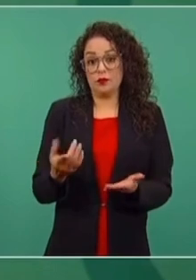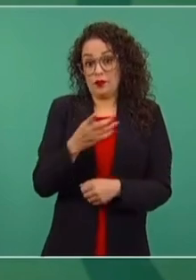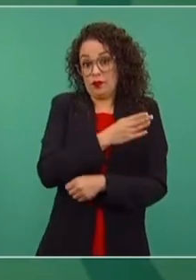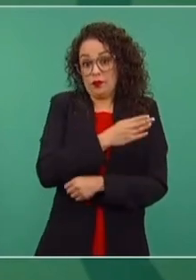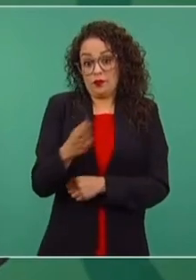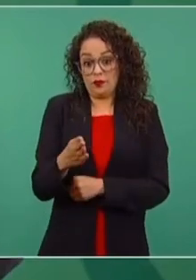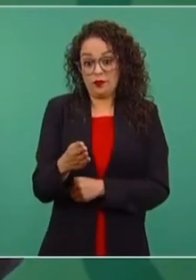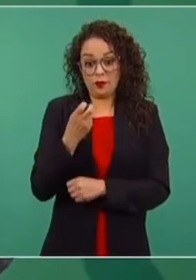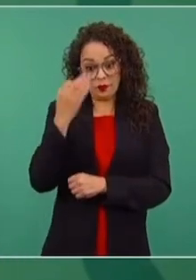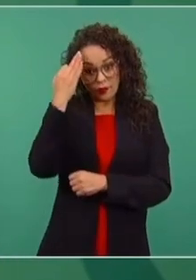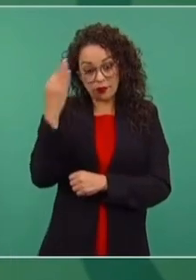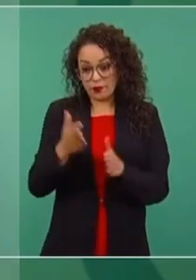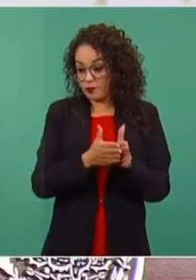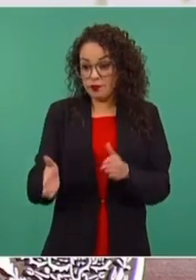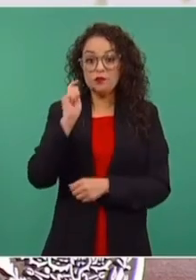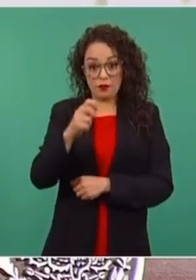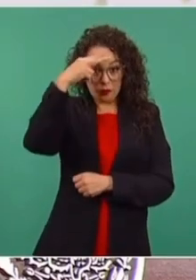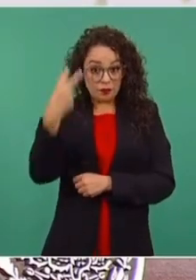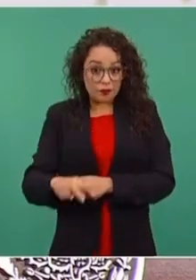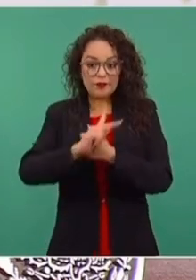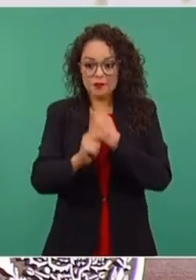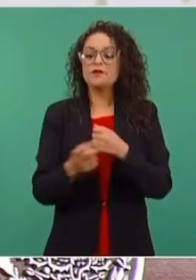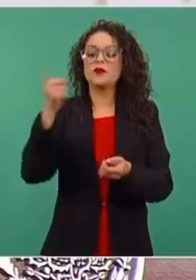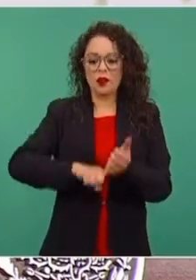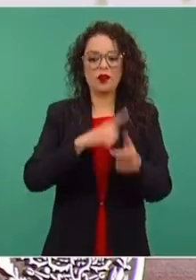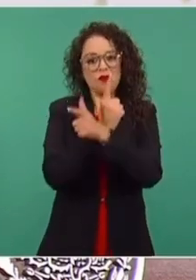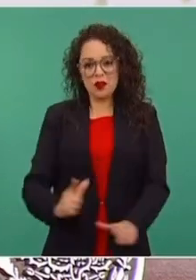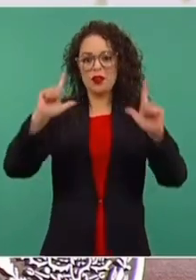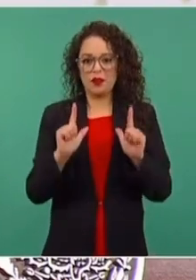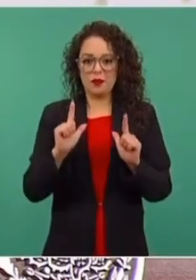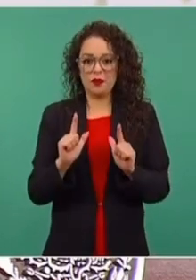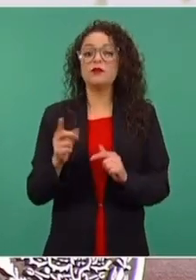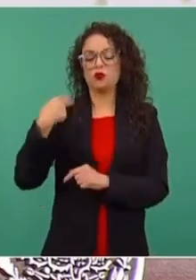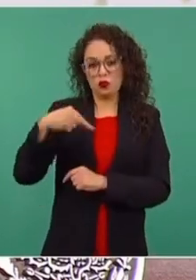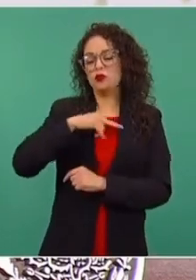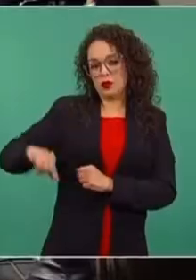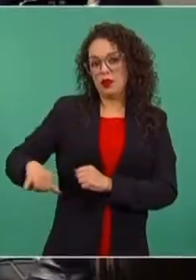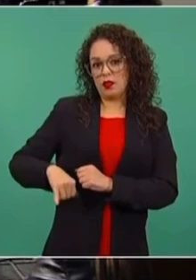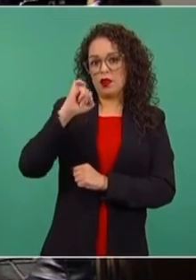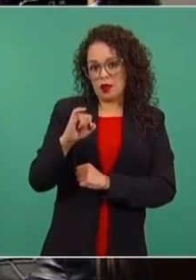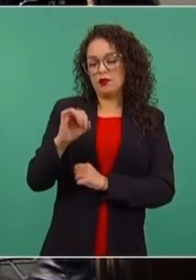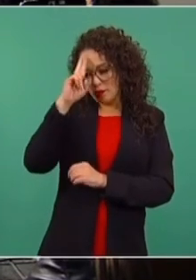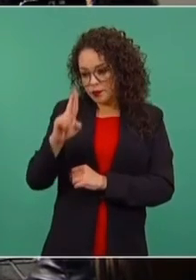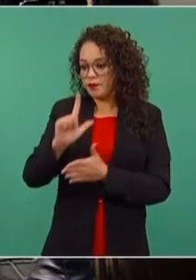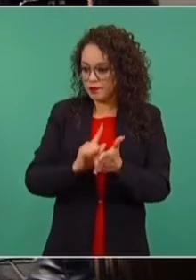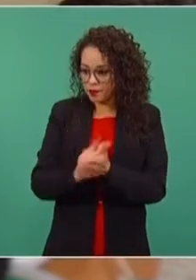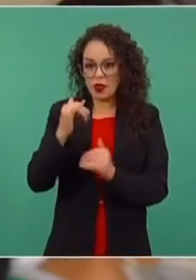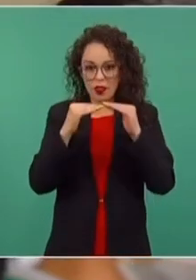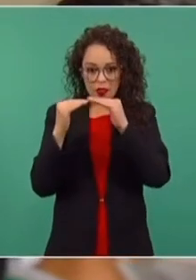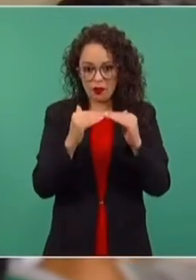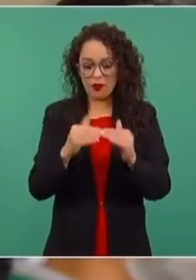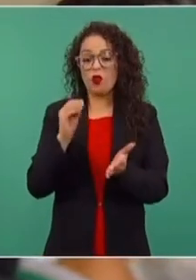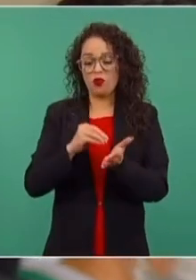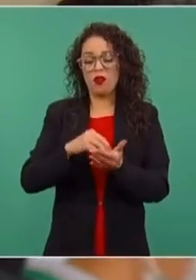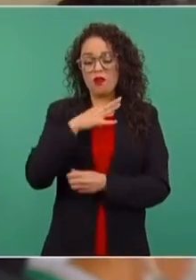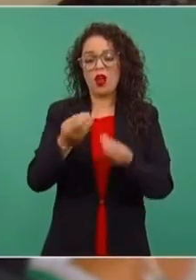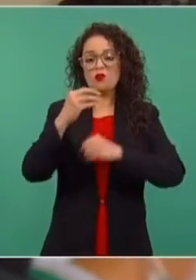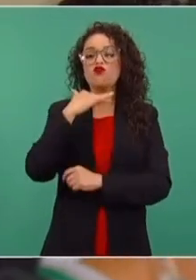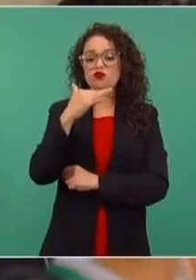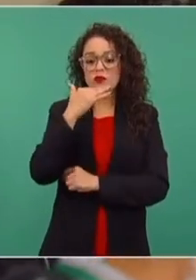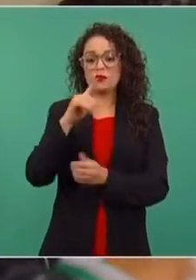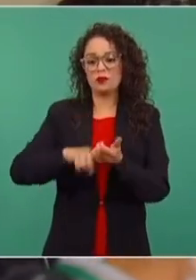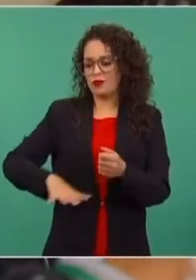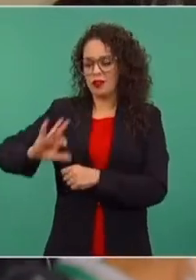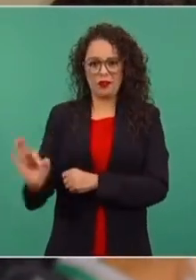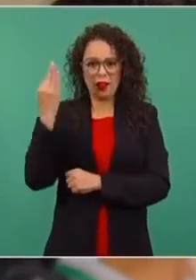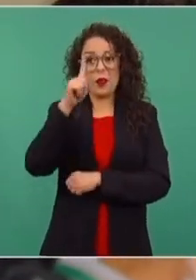en un país libre y queremos que haya legalidad y haya democracia. Todavía hay corrupción en independencias federales, sobre todo en los estados, Sonora por ejemplo,